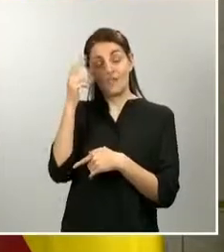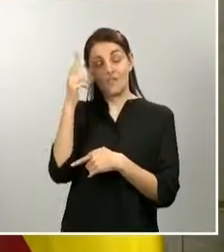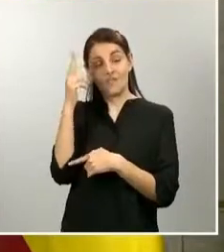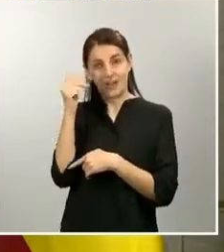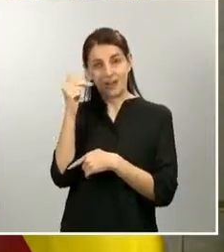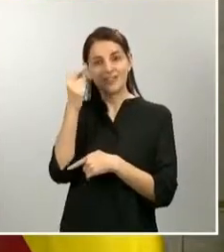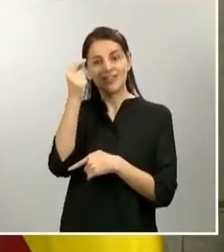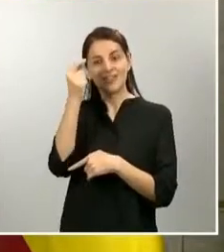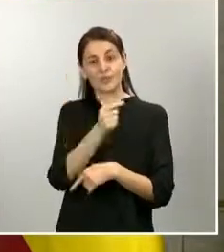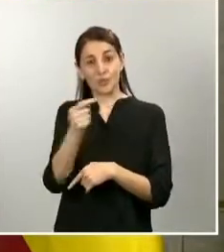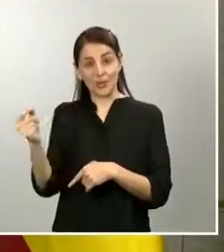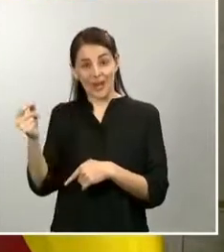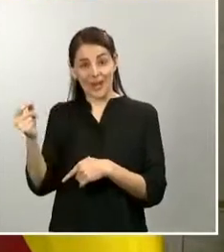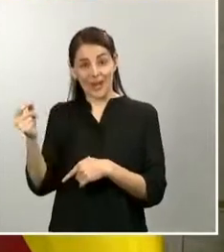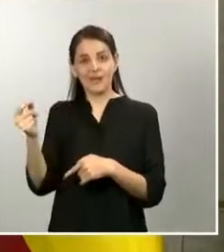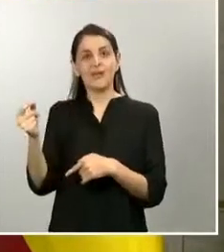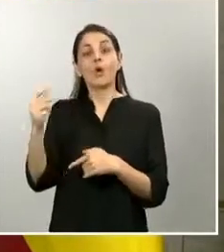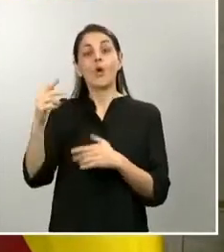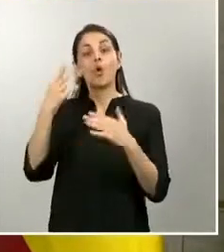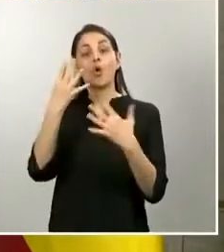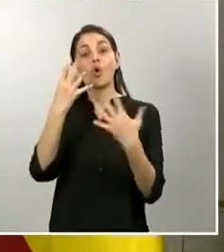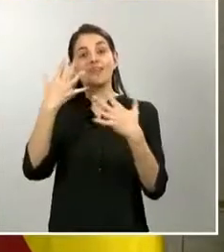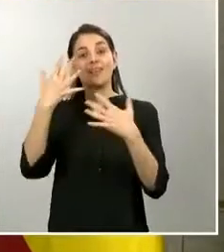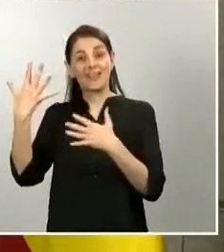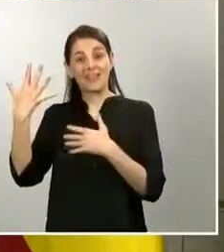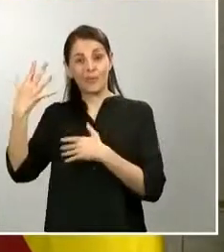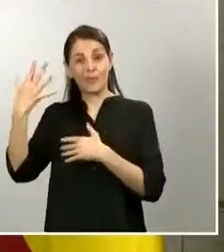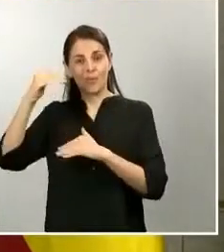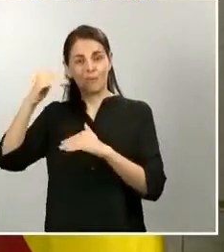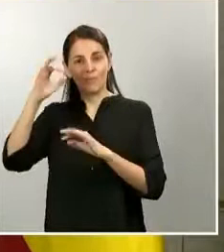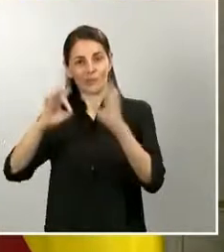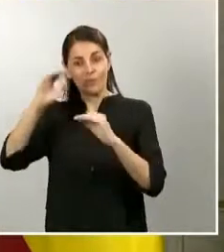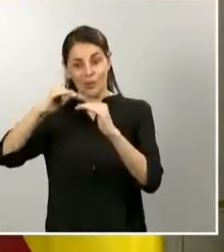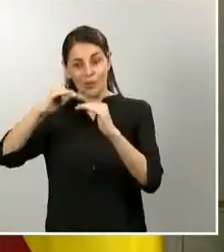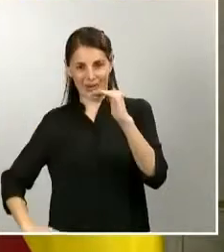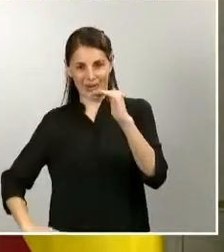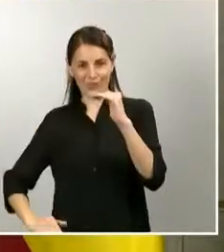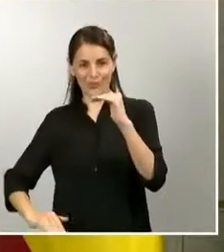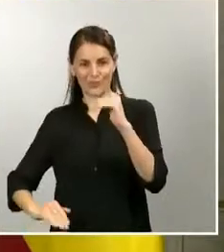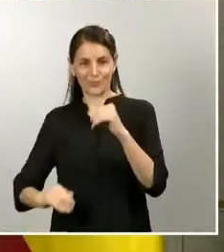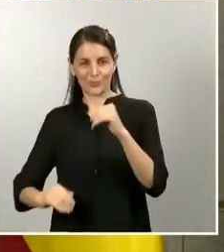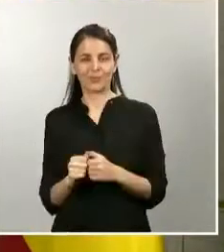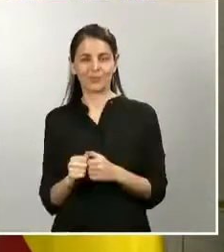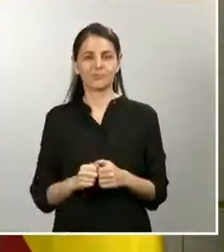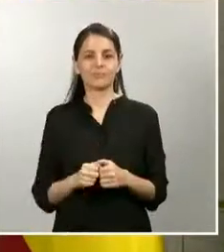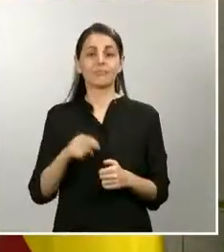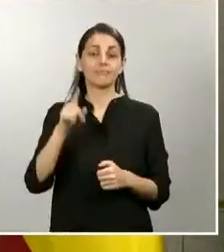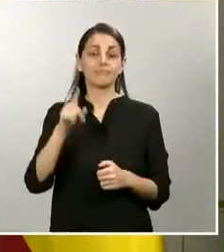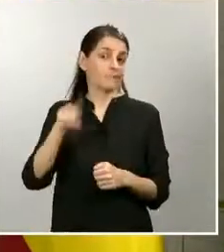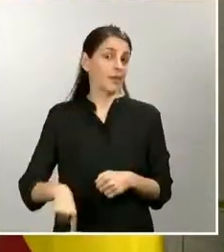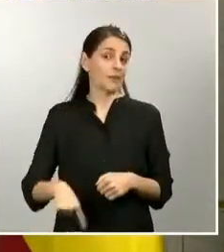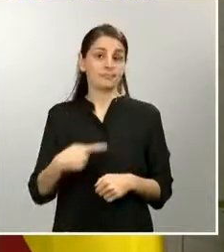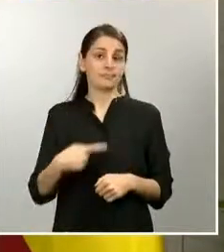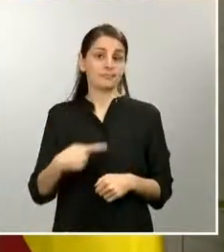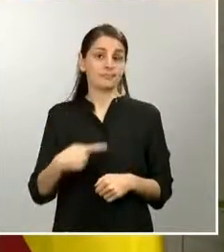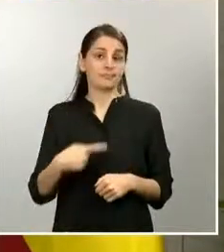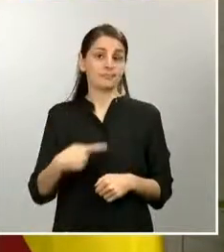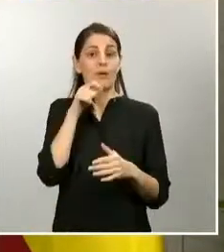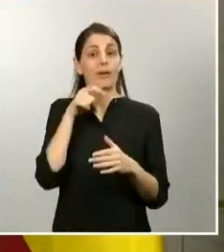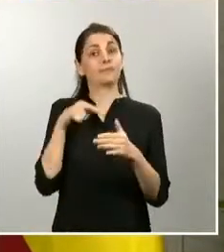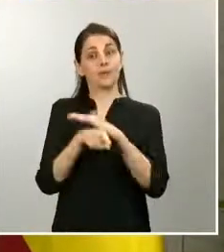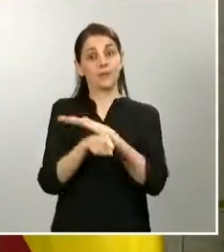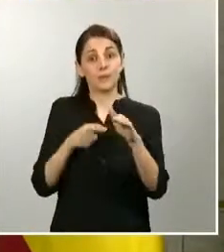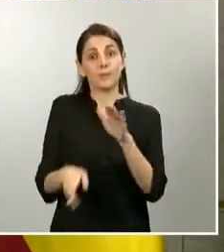% de reducción. Y también confirmar que se sigue trabajando en los vuelos de repatriación de españoles que se encuentran en el